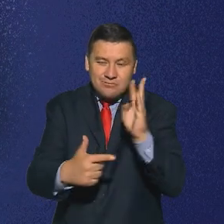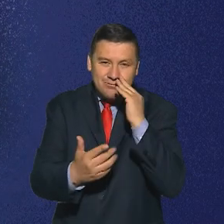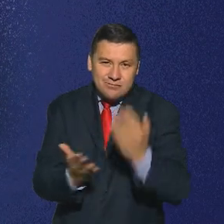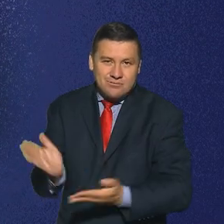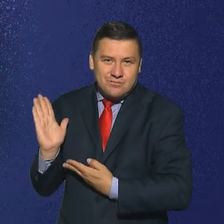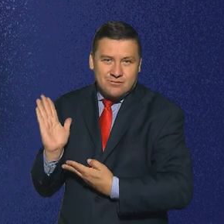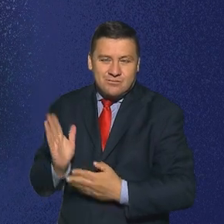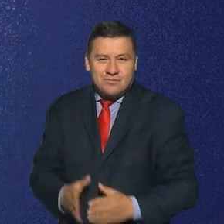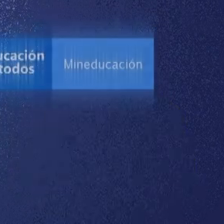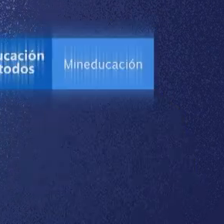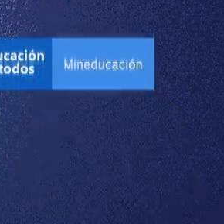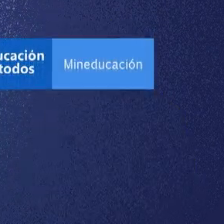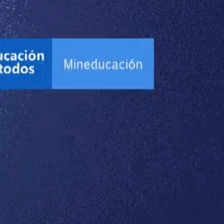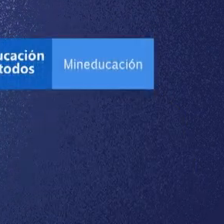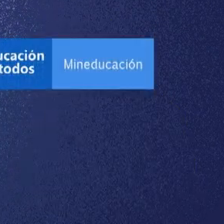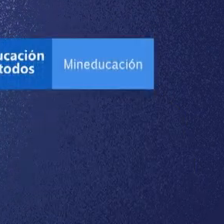Conoce más ingresando a estecuentoestuyo.com